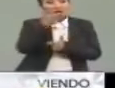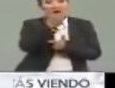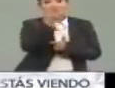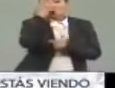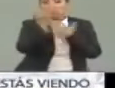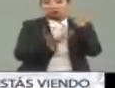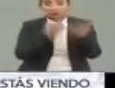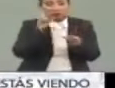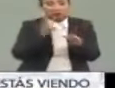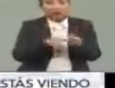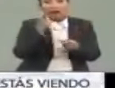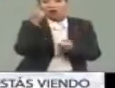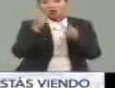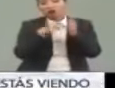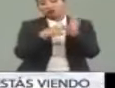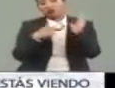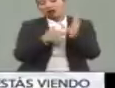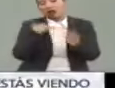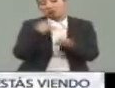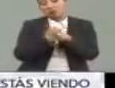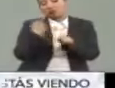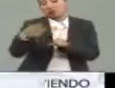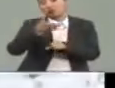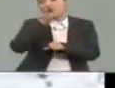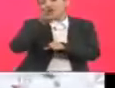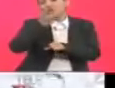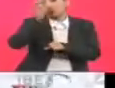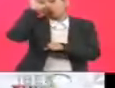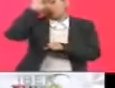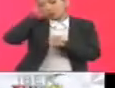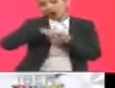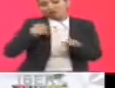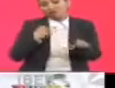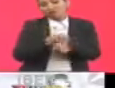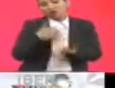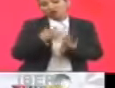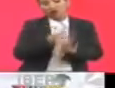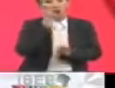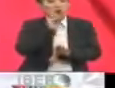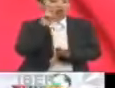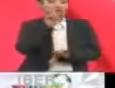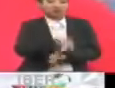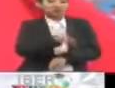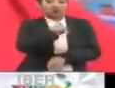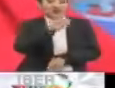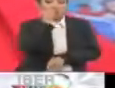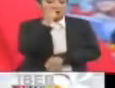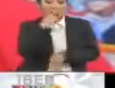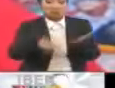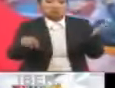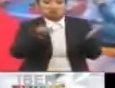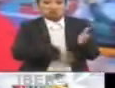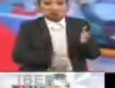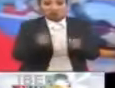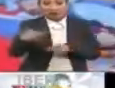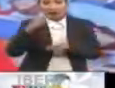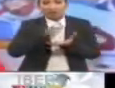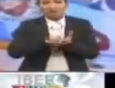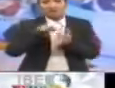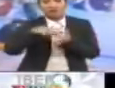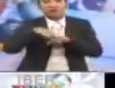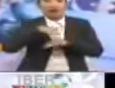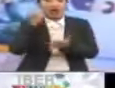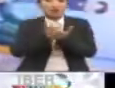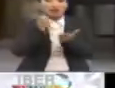para estudiar, algunas normas o prácticas culturales, violencia de género relacionada con la escuela, matrimonio